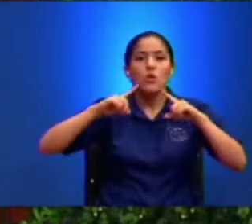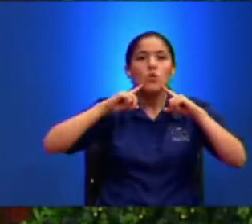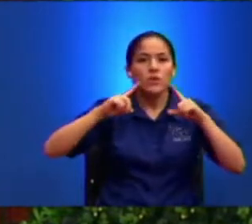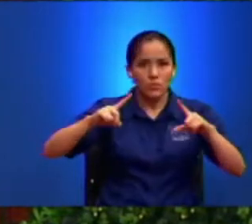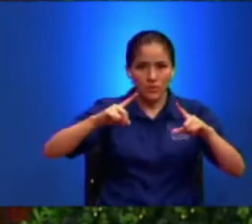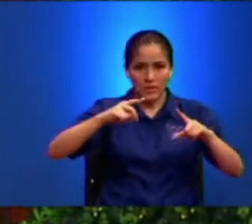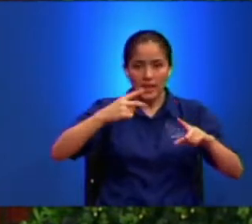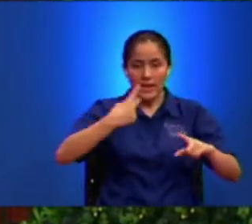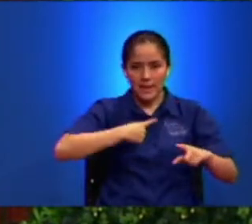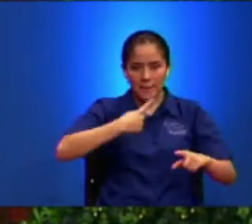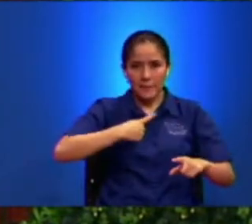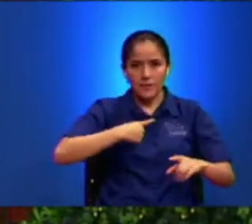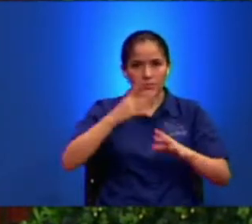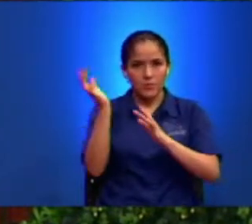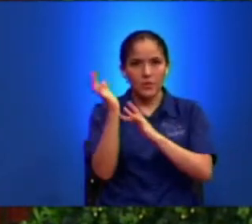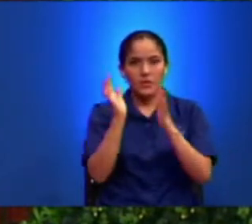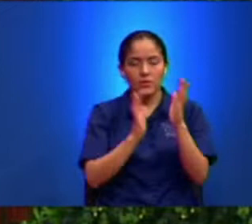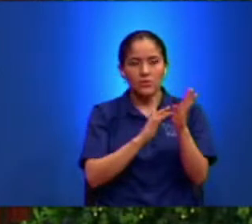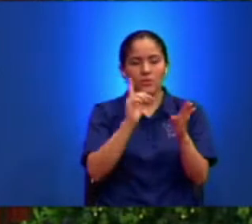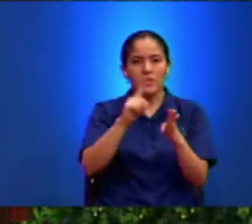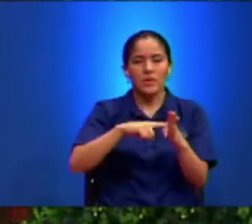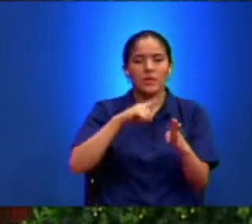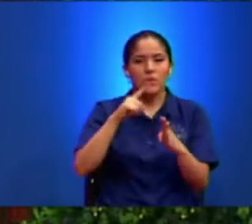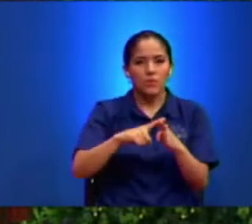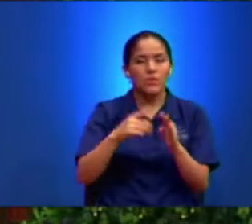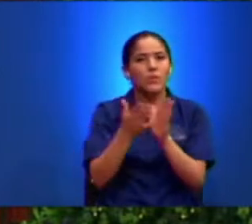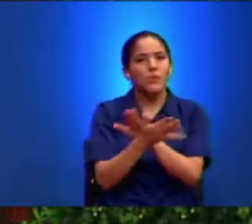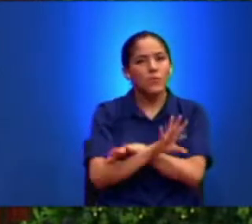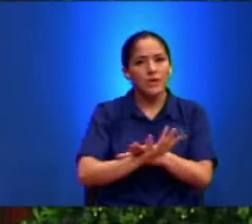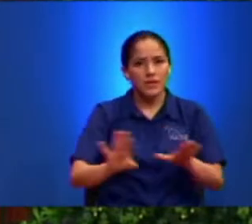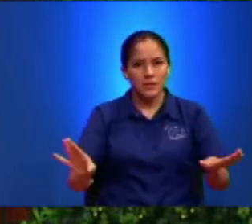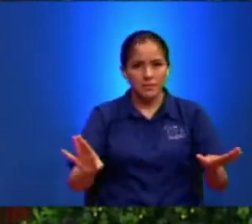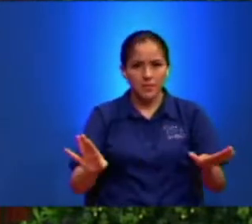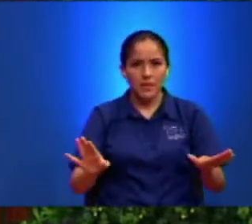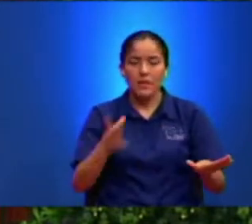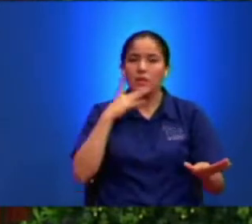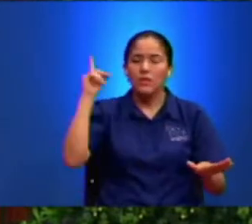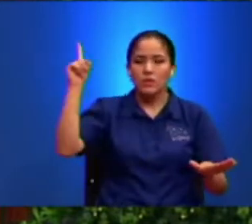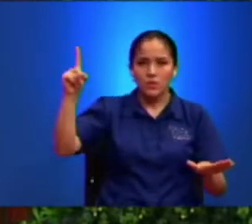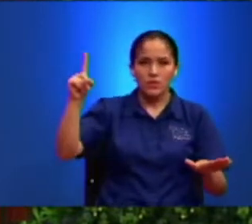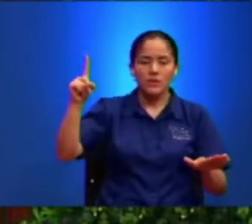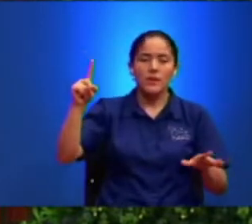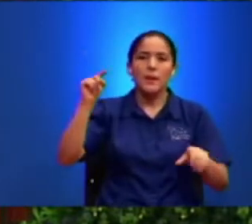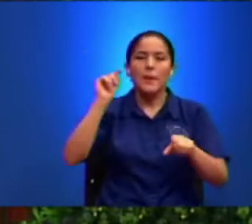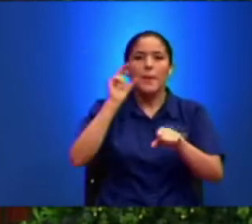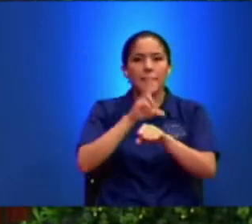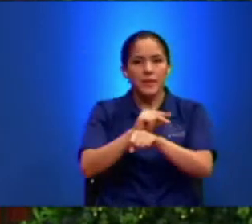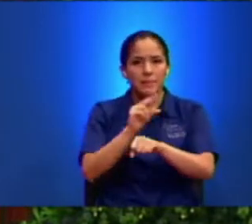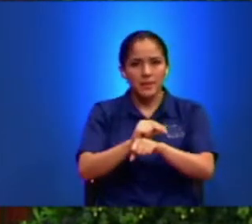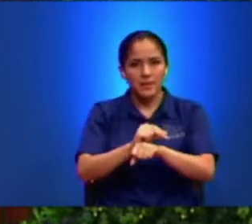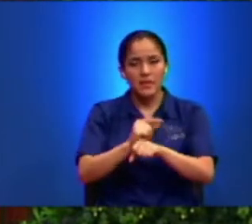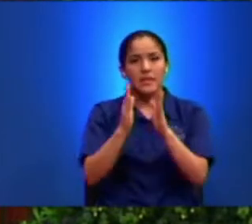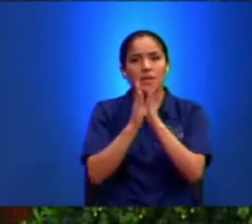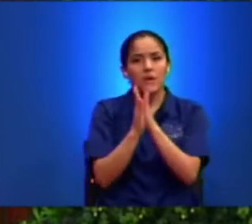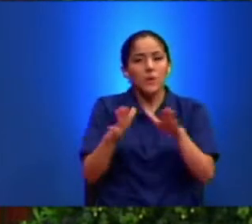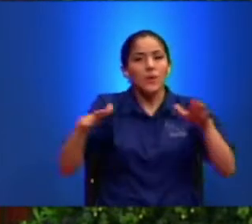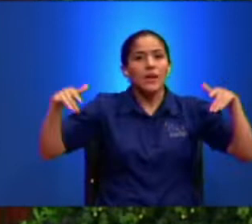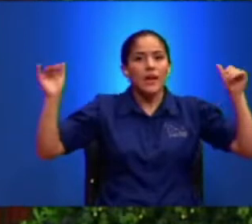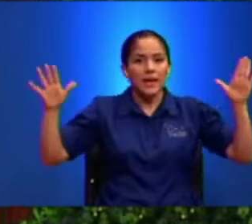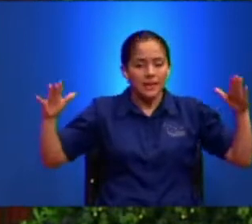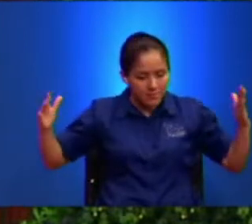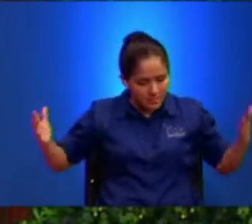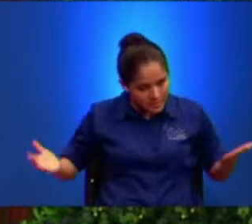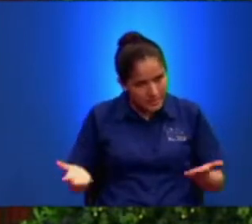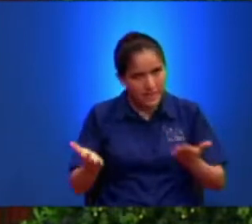mismo Y cuando Él Muere Dios permite Que se levante Un ángel Y